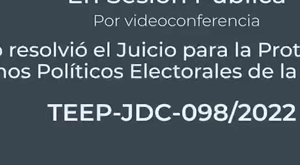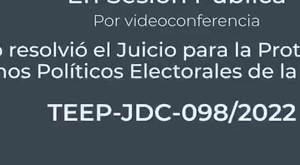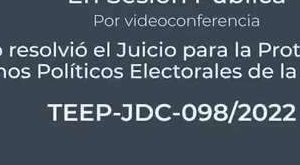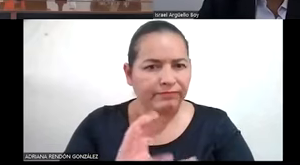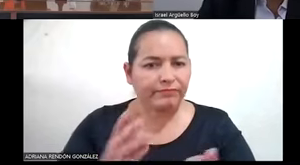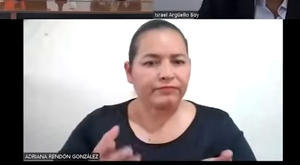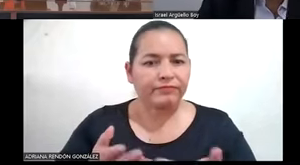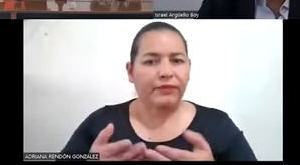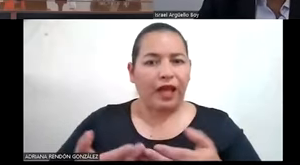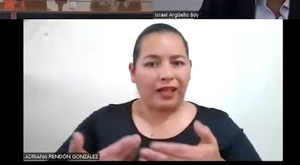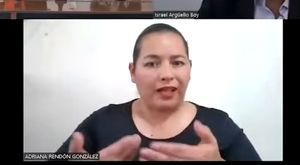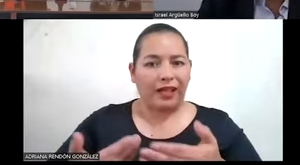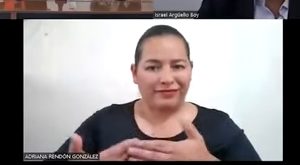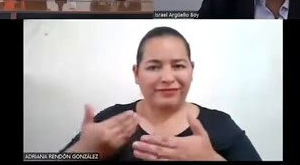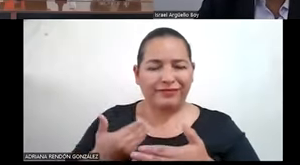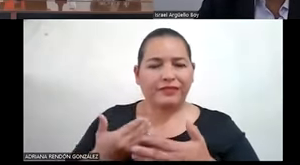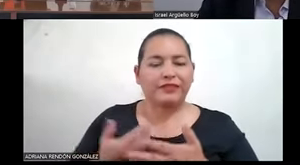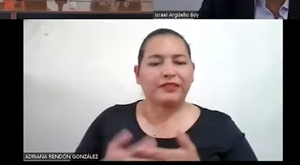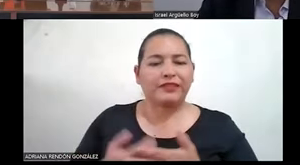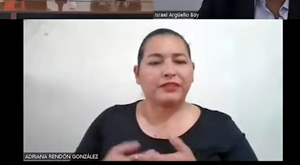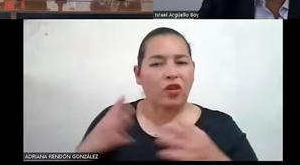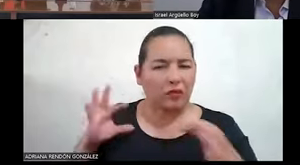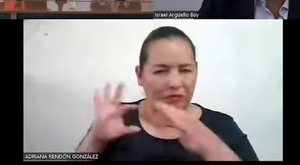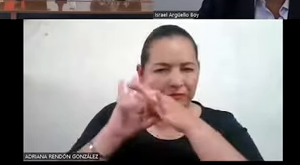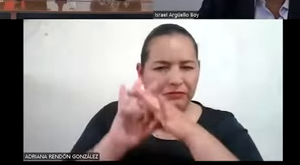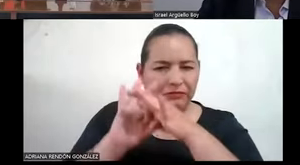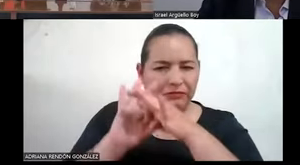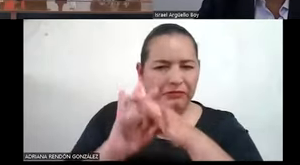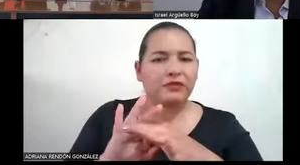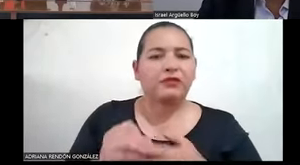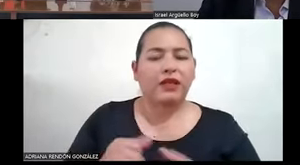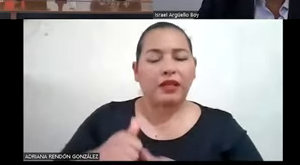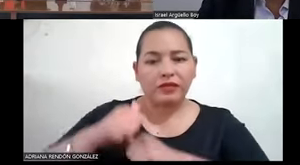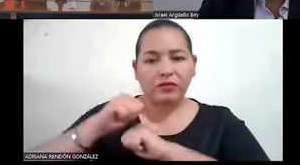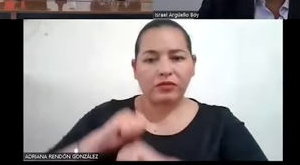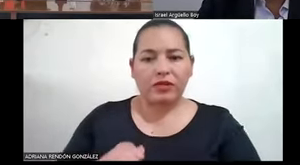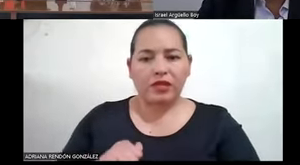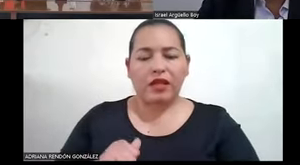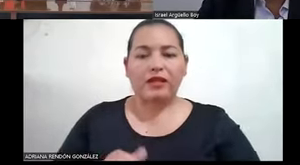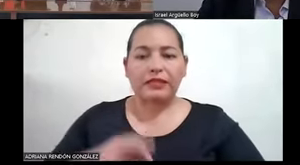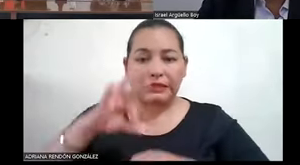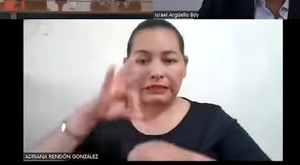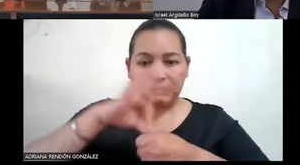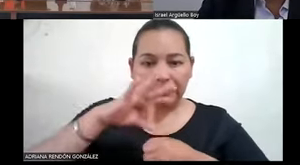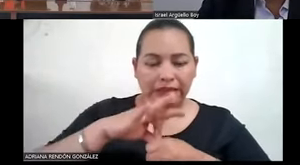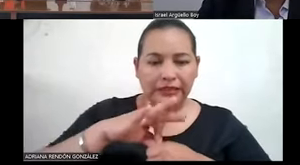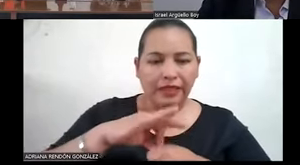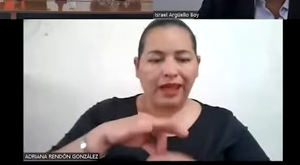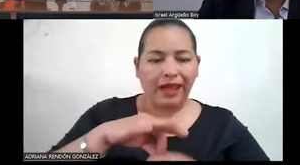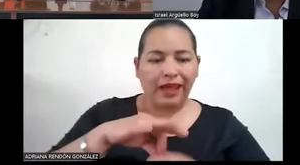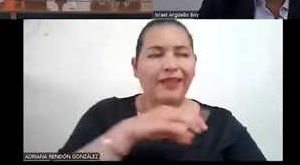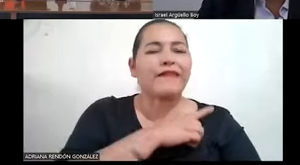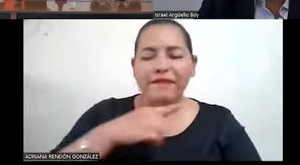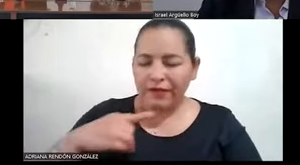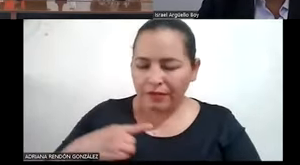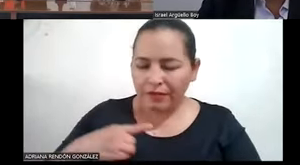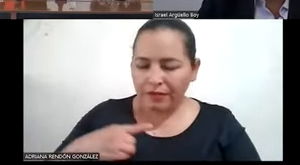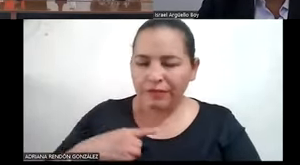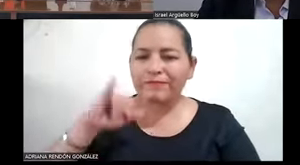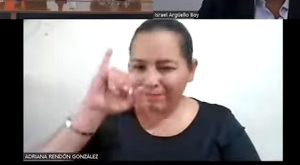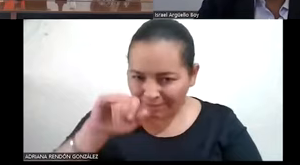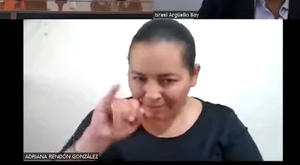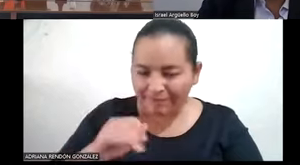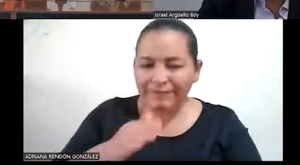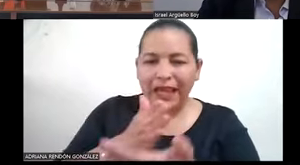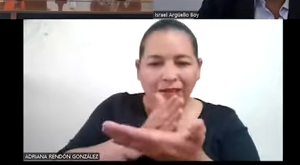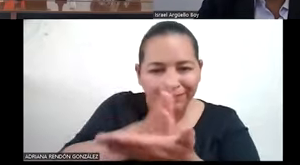Las autoridades jurisdiccionales electorales debemos asegurar el acceso efectivo a la